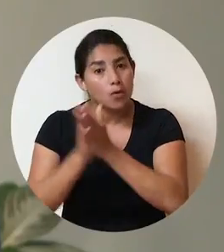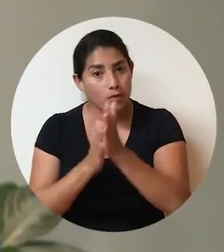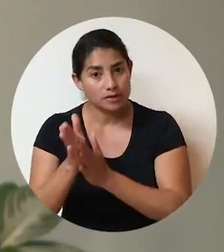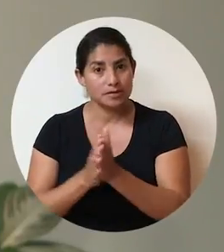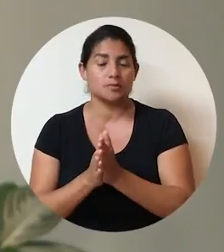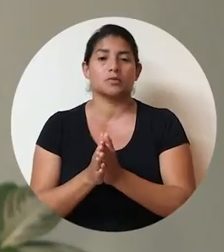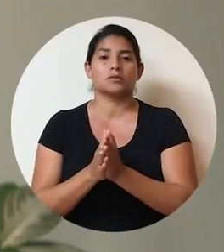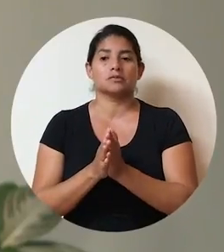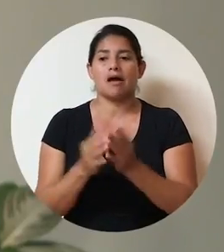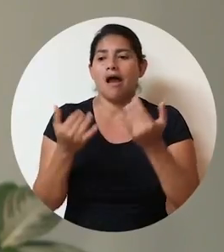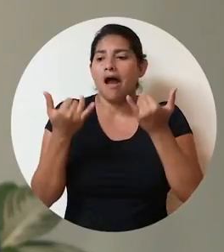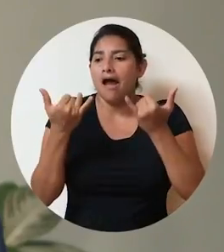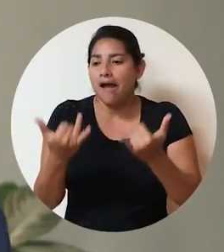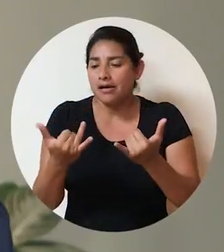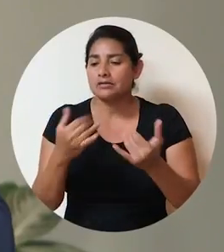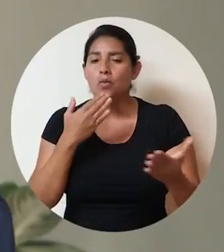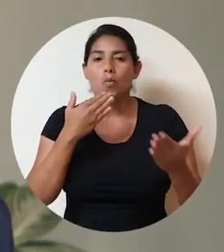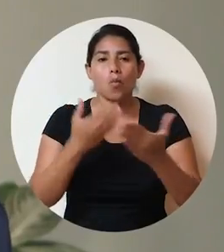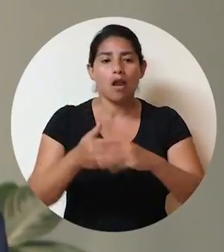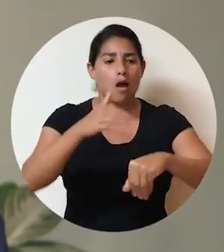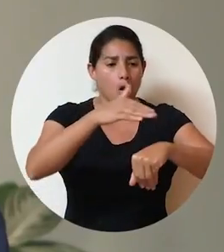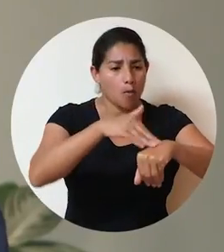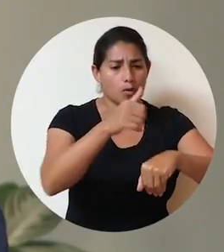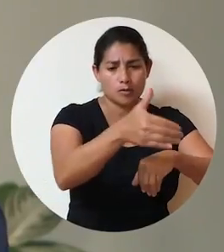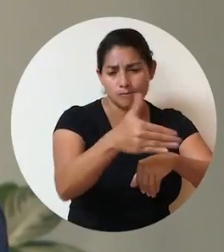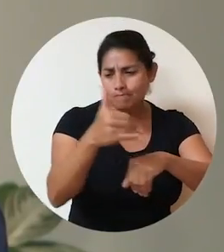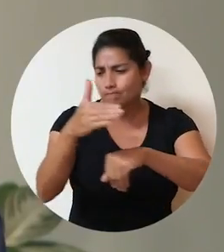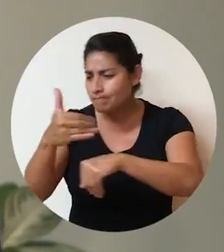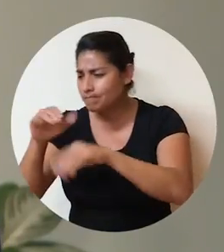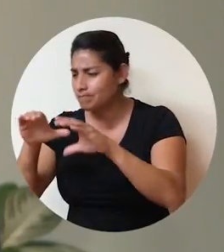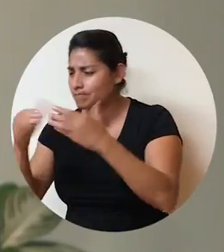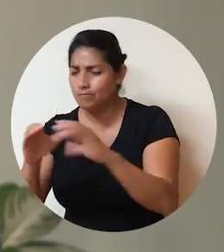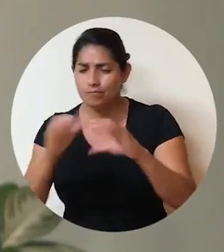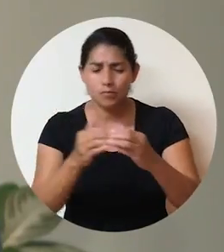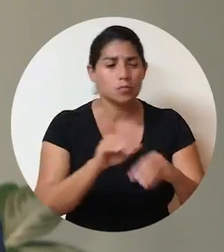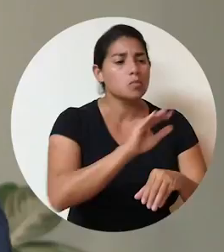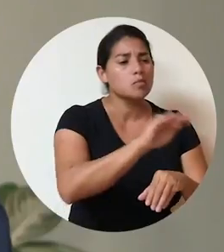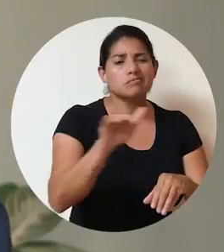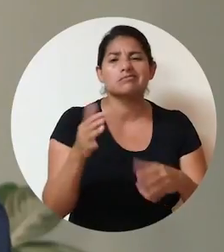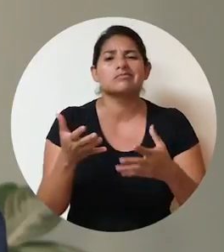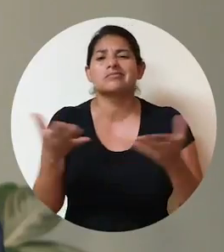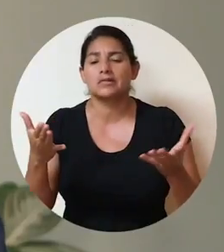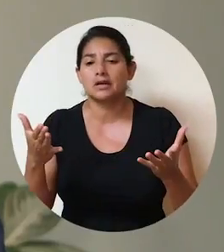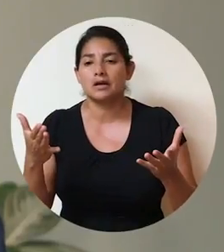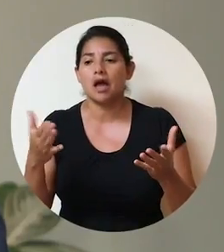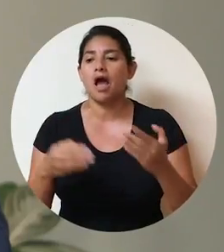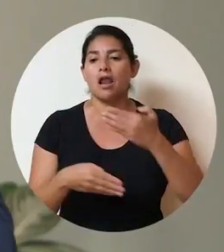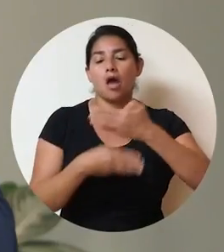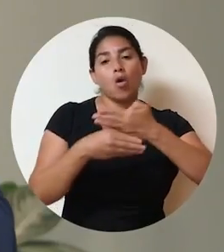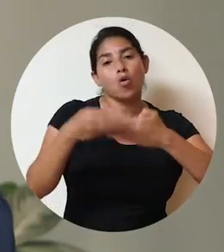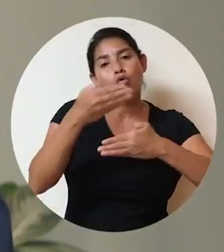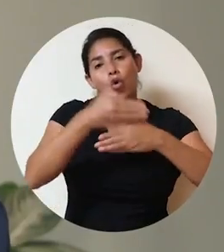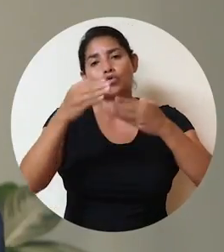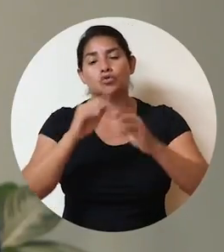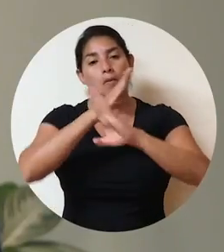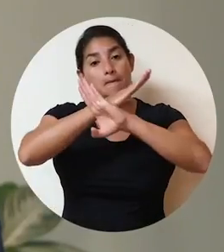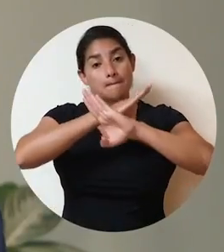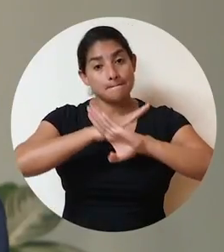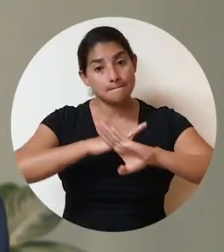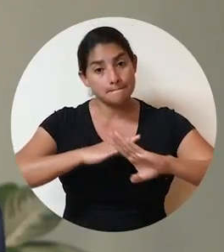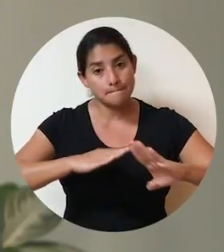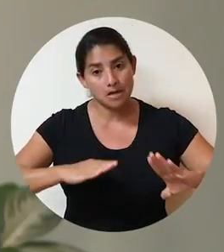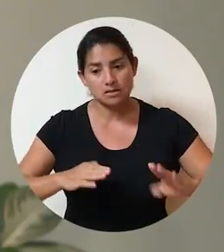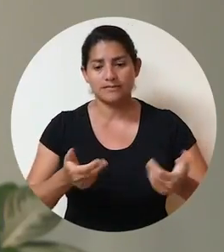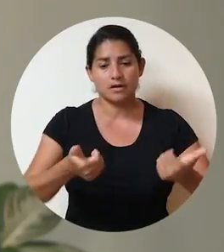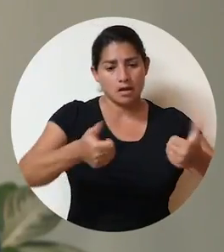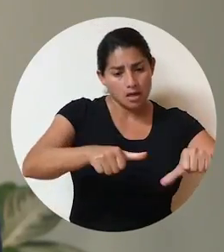Aprovechemos esta gran convocatoria como un llamado a la construcción